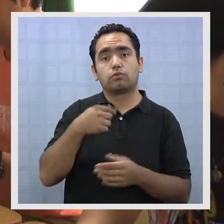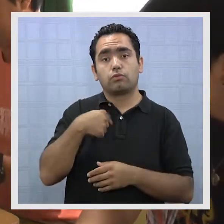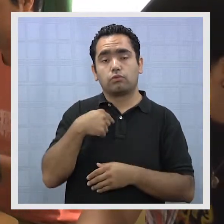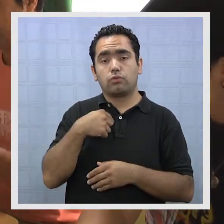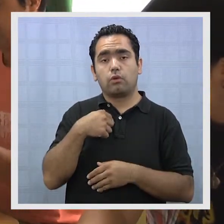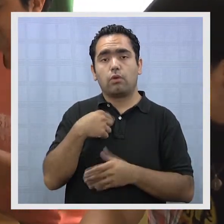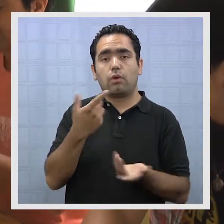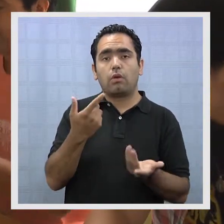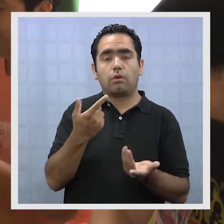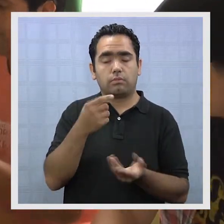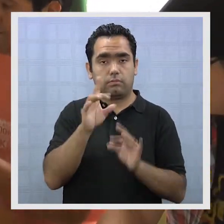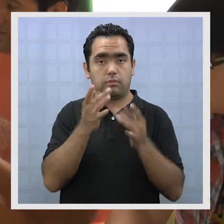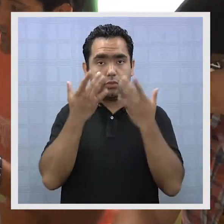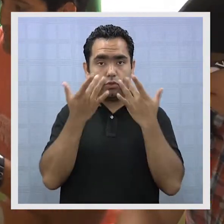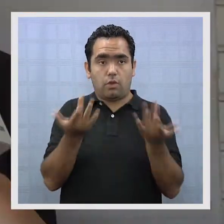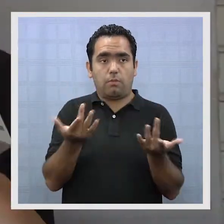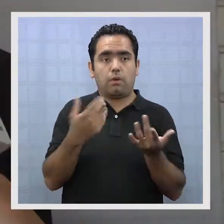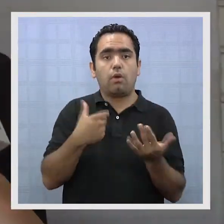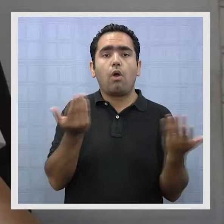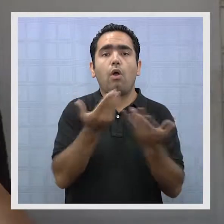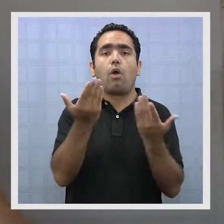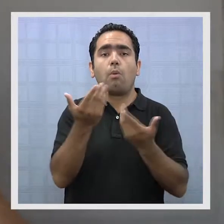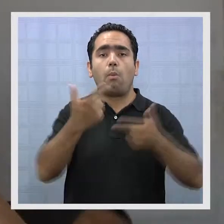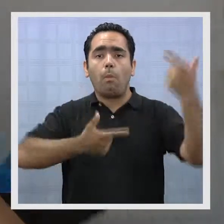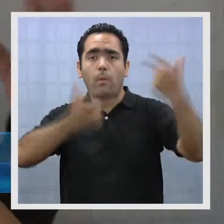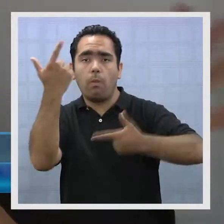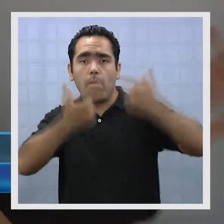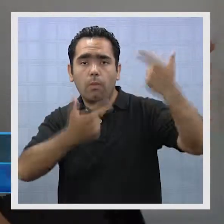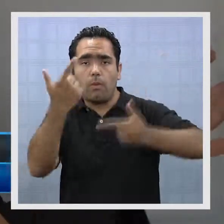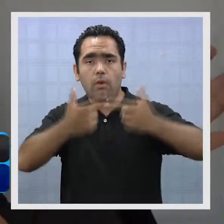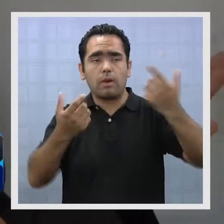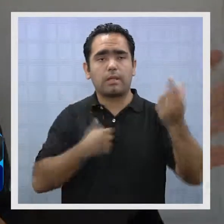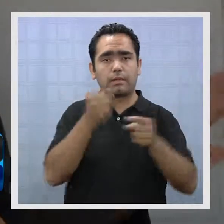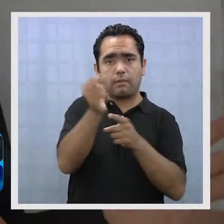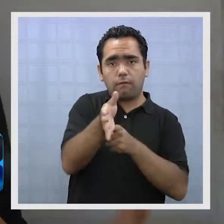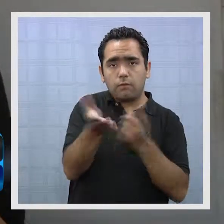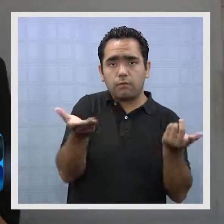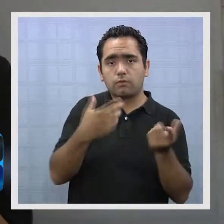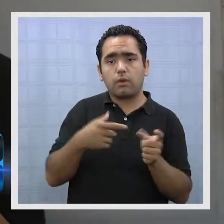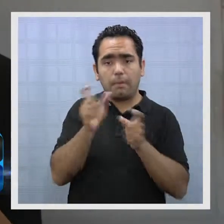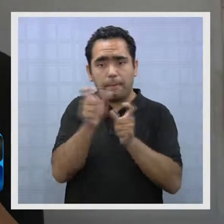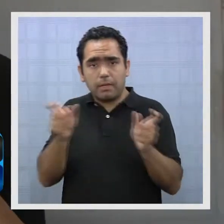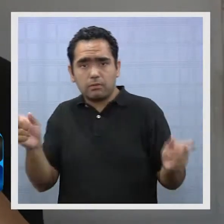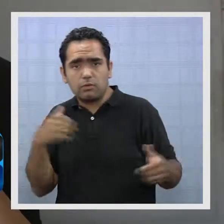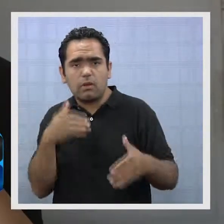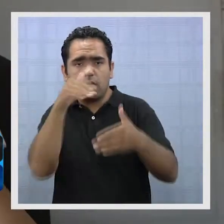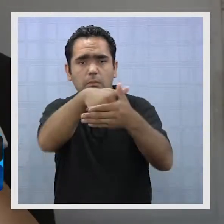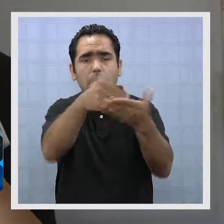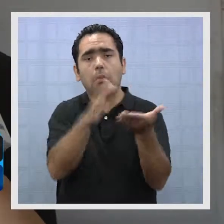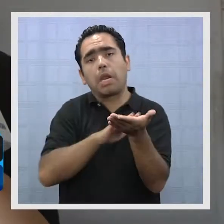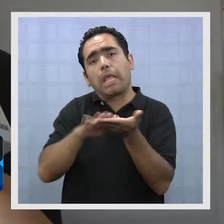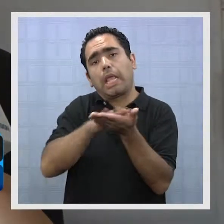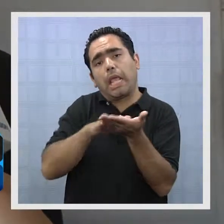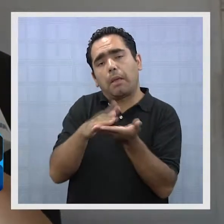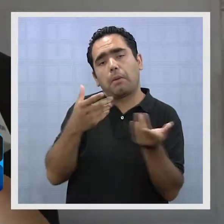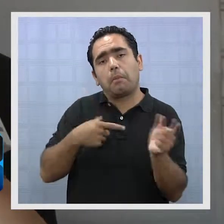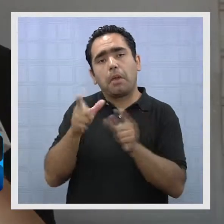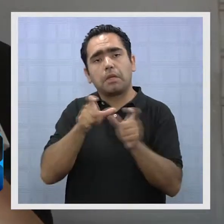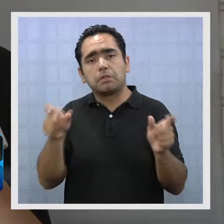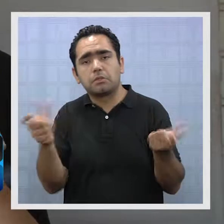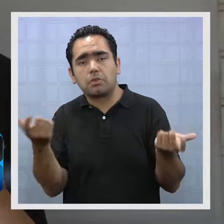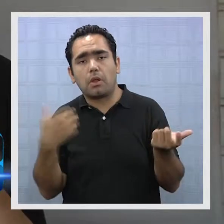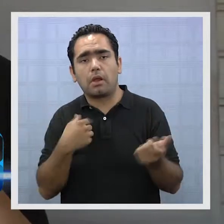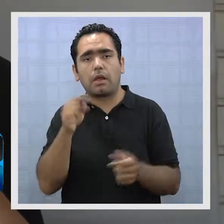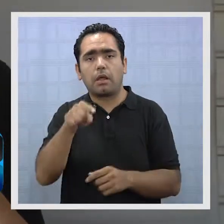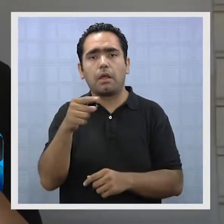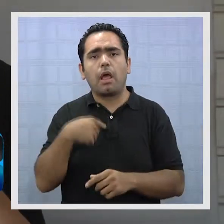que hay entre cómo funciona la política y el votante. O sea, la gente no sabía, por ejemplo, hay